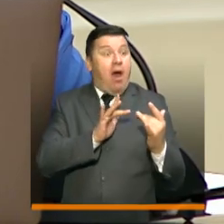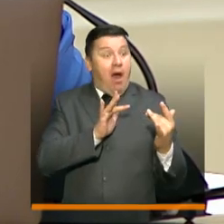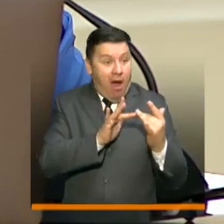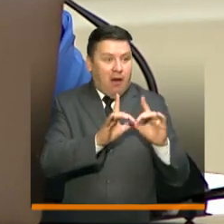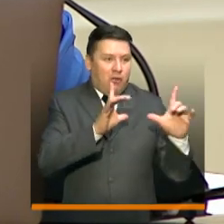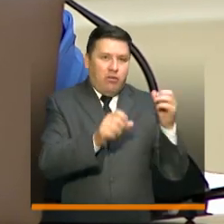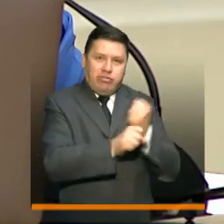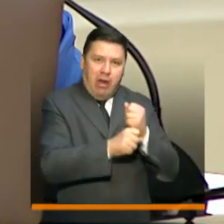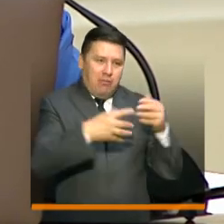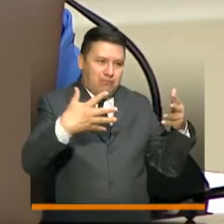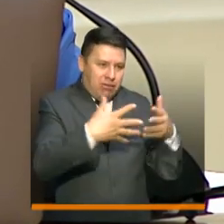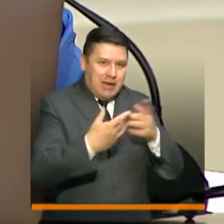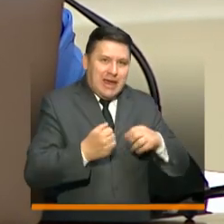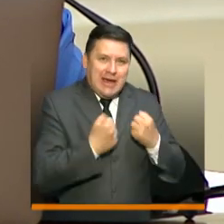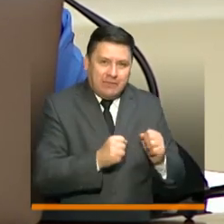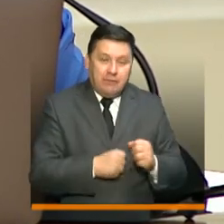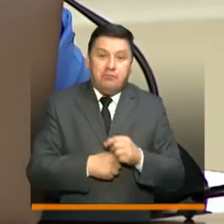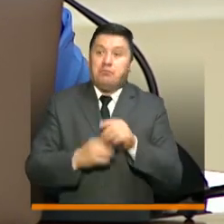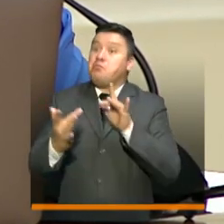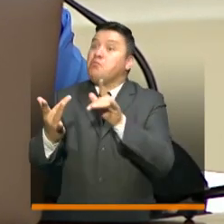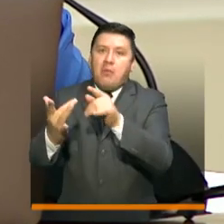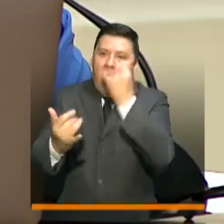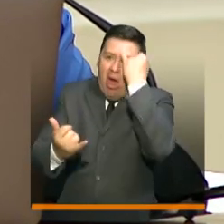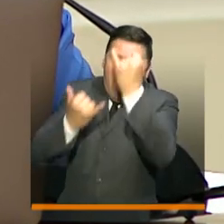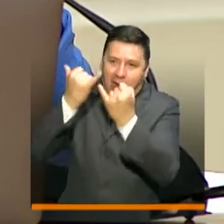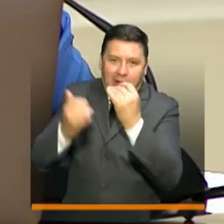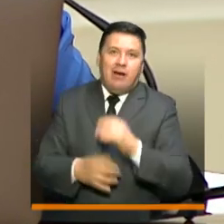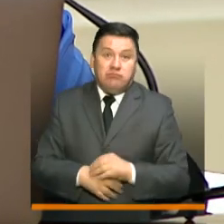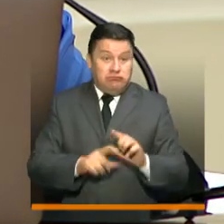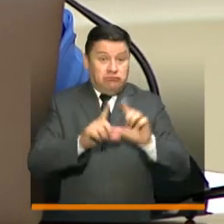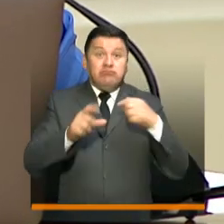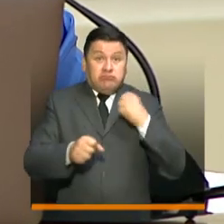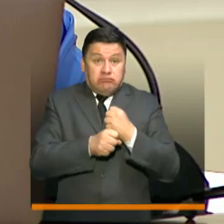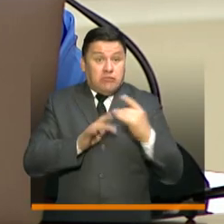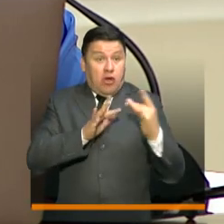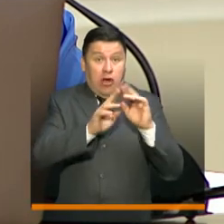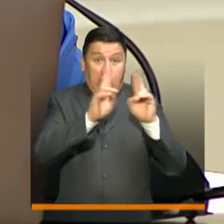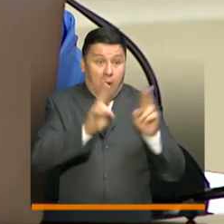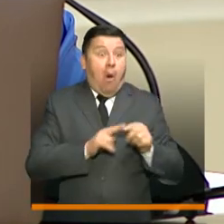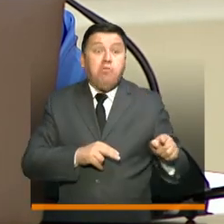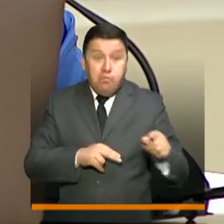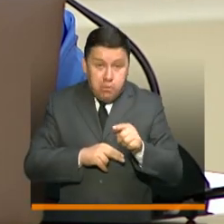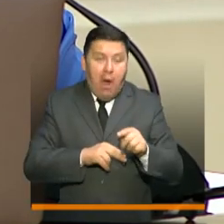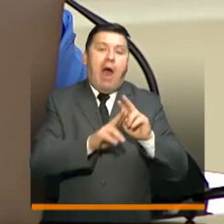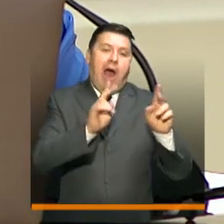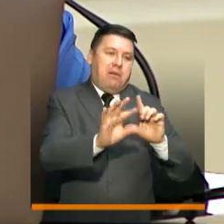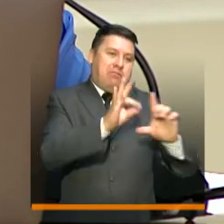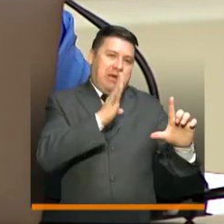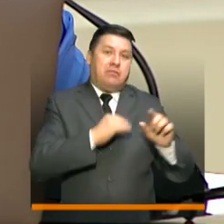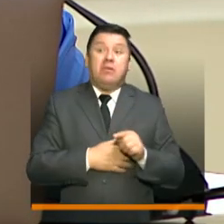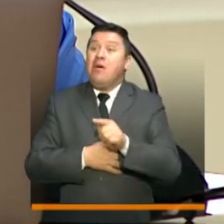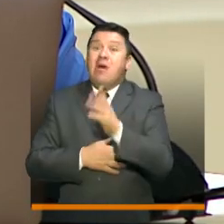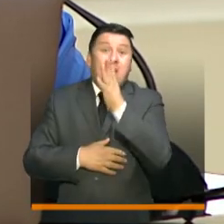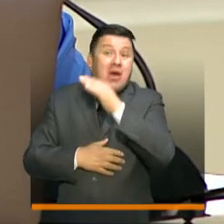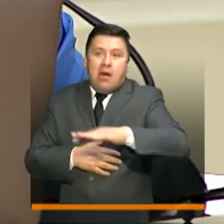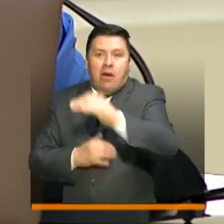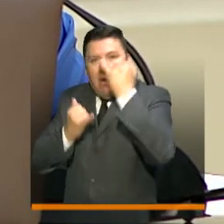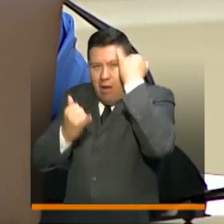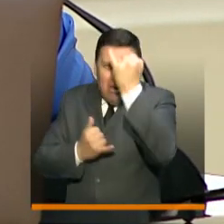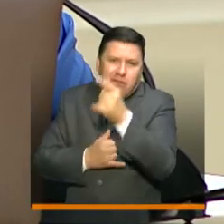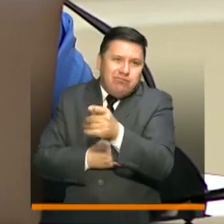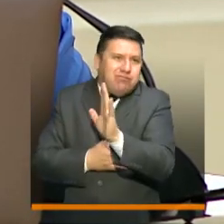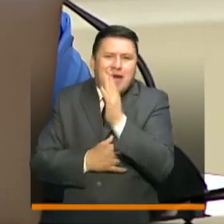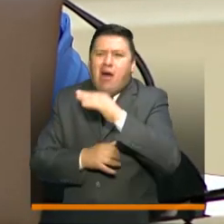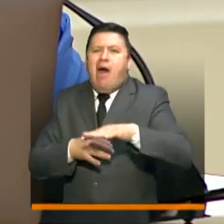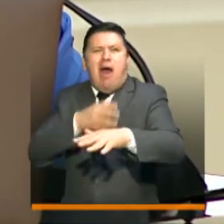estamos redoblando esfuerzos. Cuando hay conectividad está la plataforma digital y el trabajo de los maestros y los directivos. Y cuando estamos hablando de ruralidad,